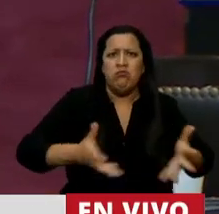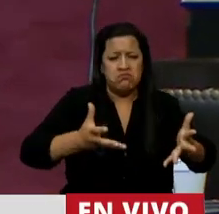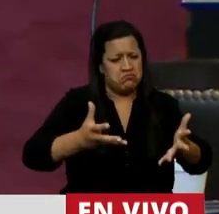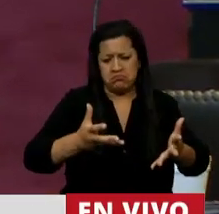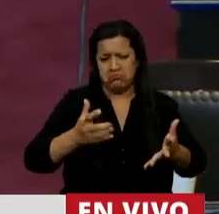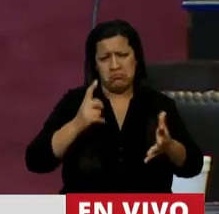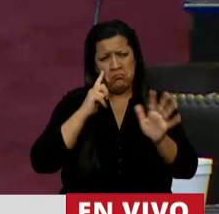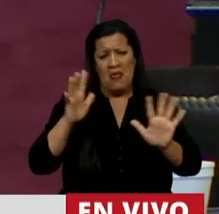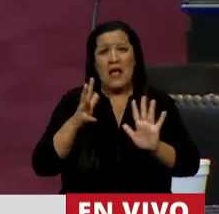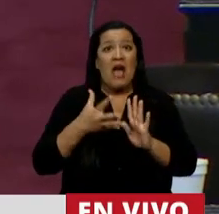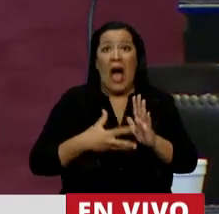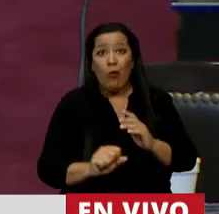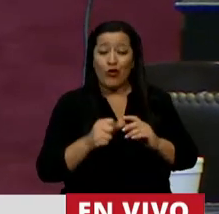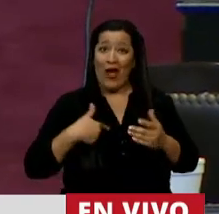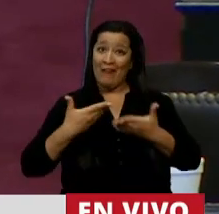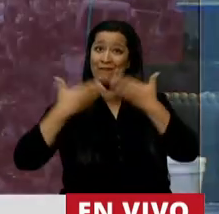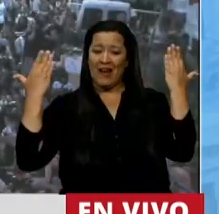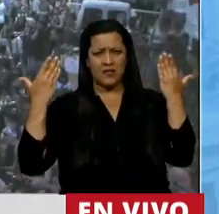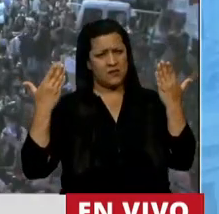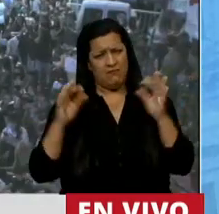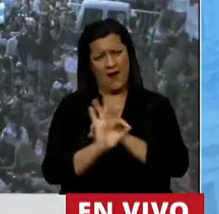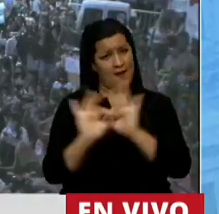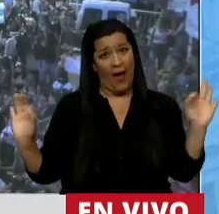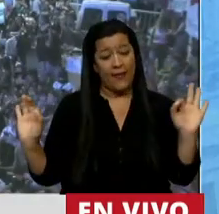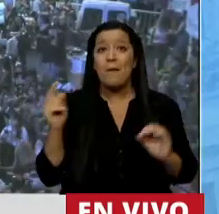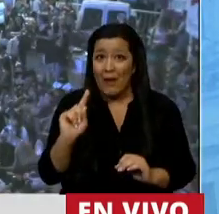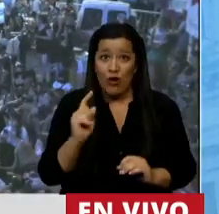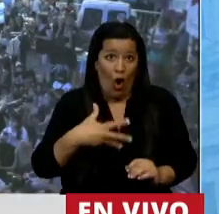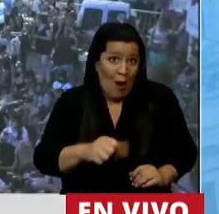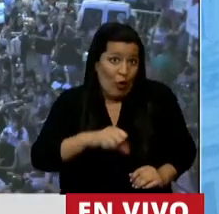Nadie es feliz con el aborto, pero lo cierto es que existe.